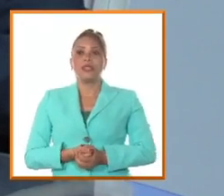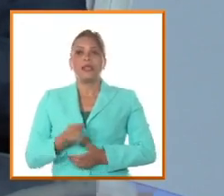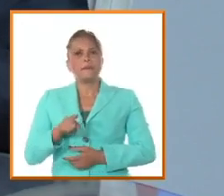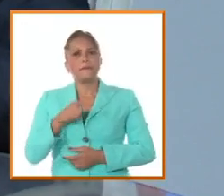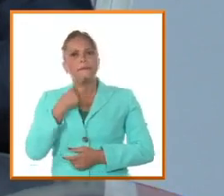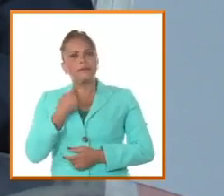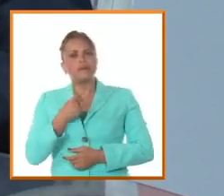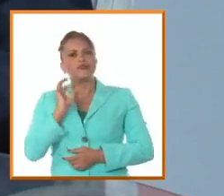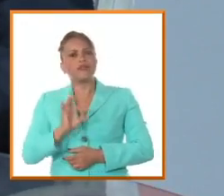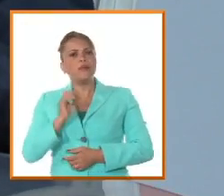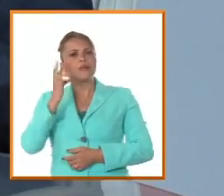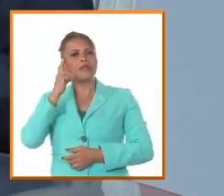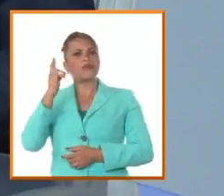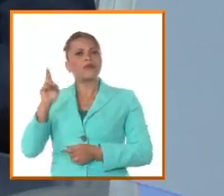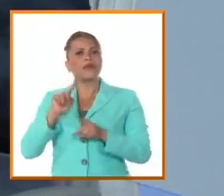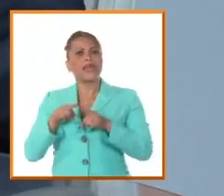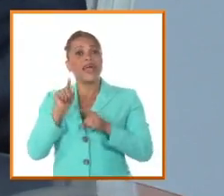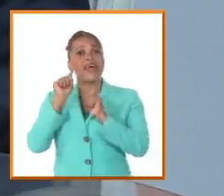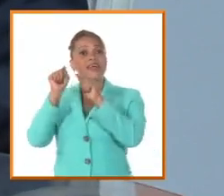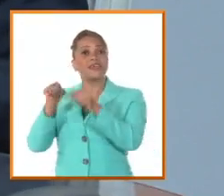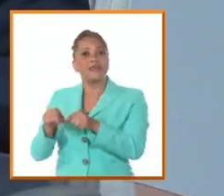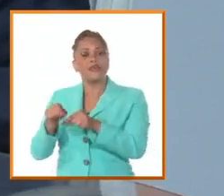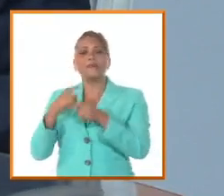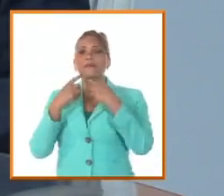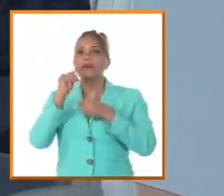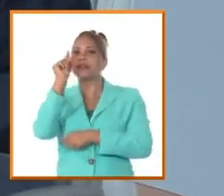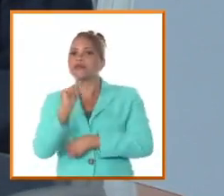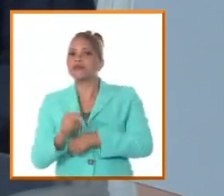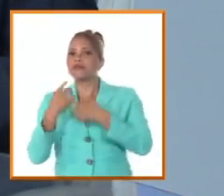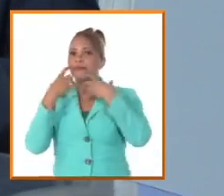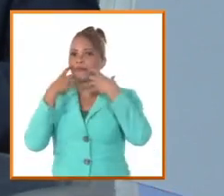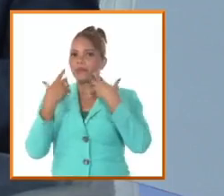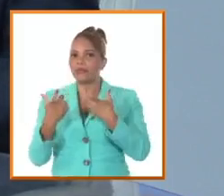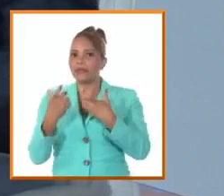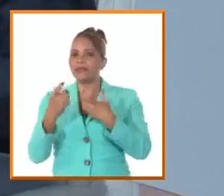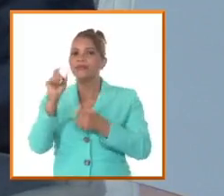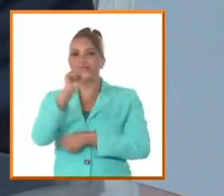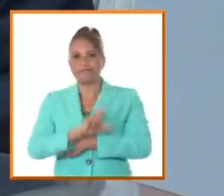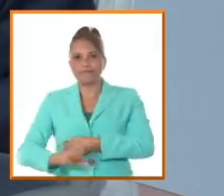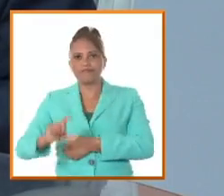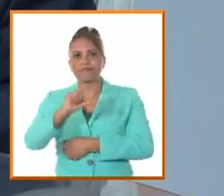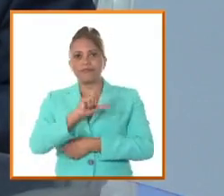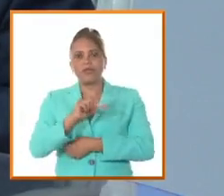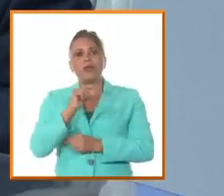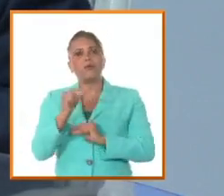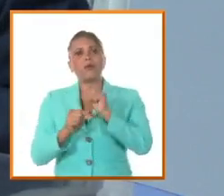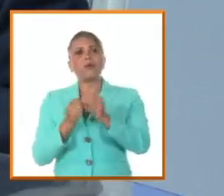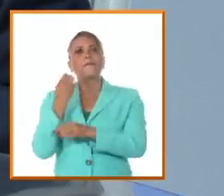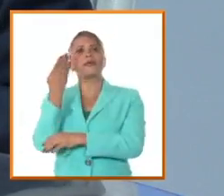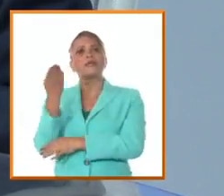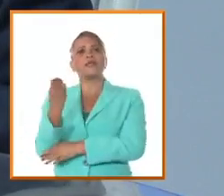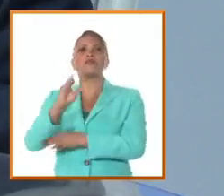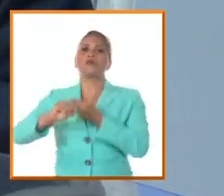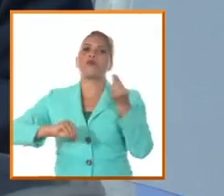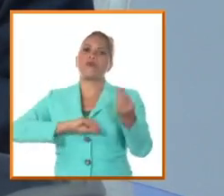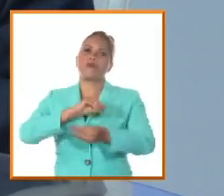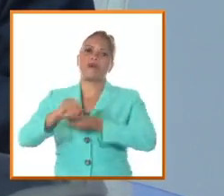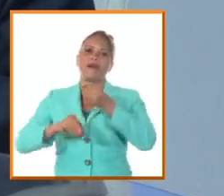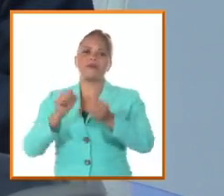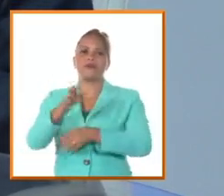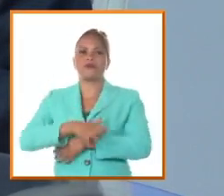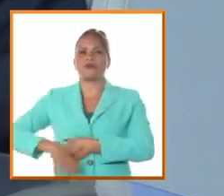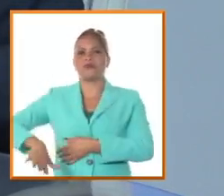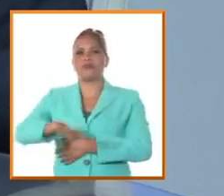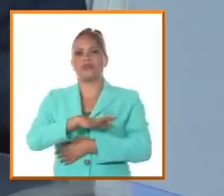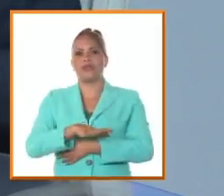no nos debe hacer olvidar que había figuras importantes del patriciado camagüeyano que estaban pugnando por una modernización de esa sociedad.